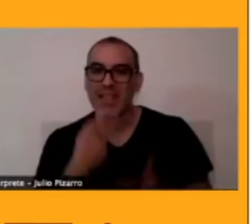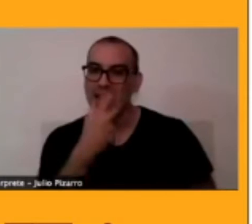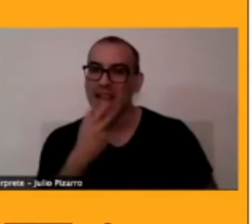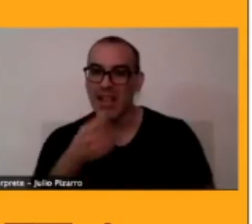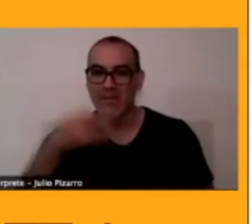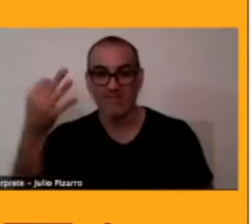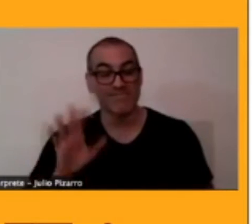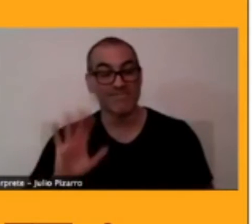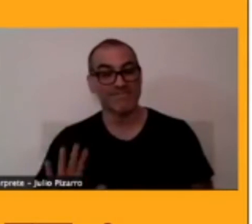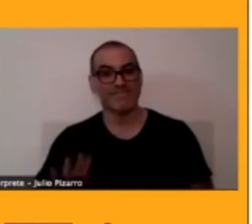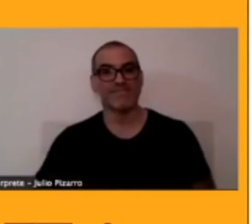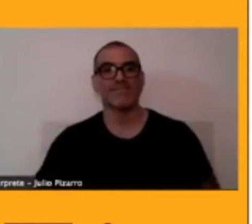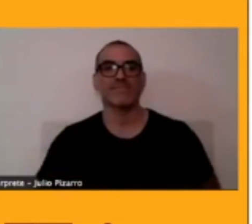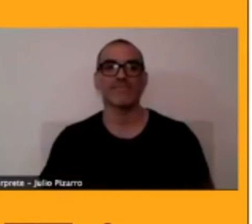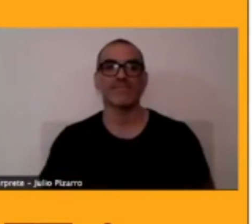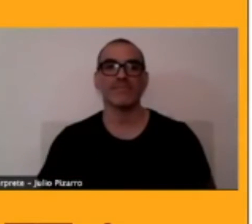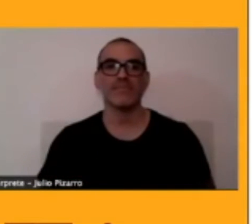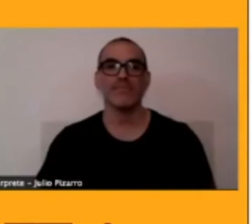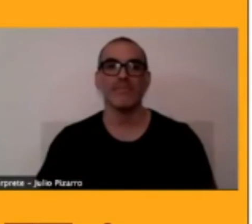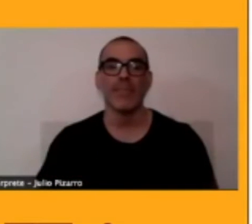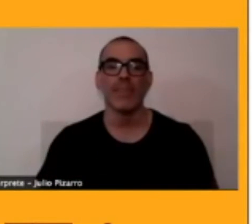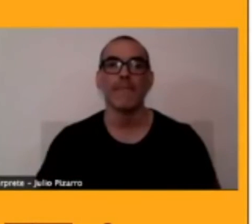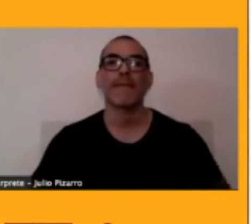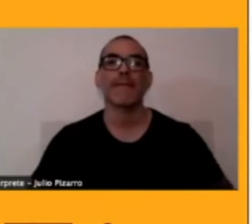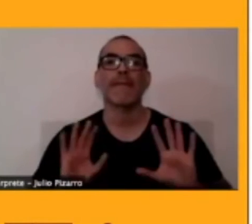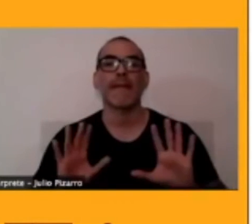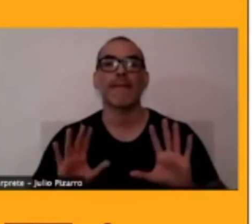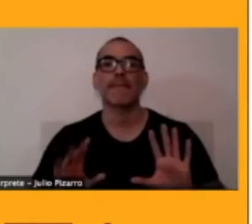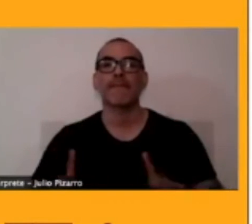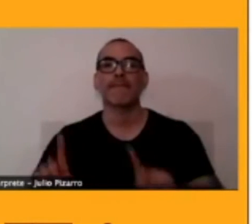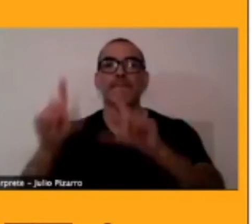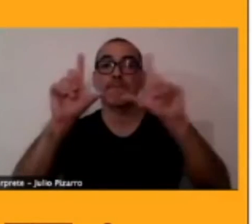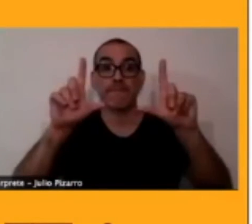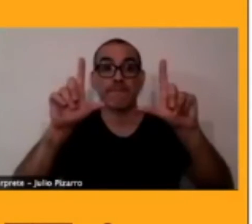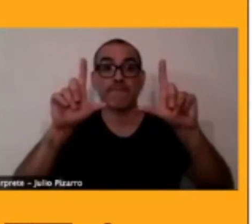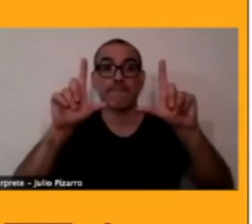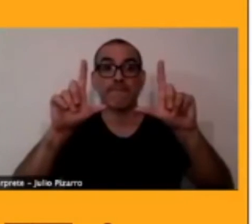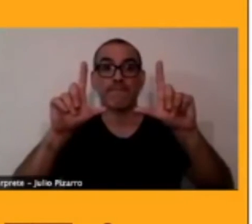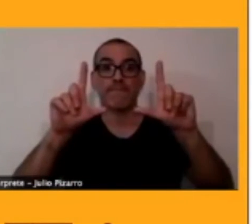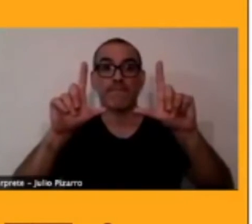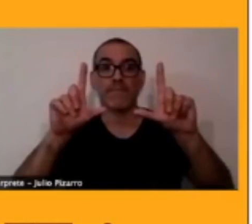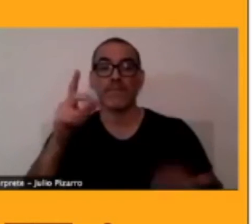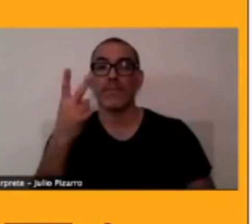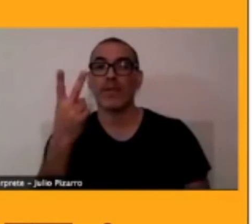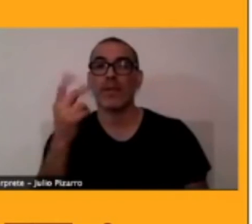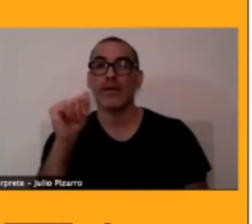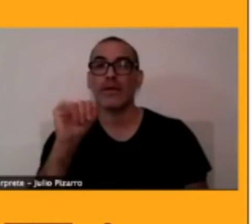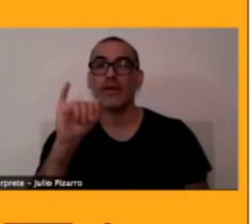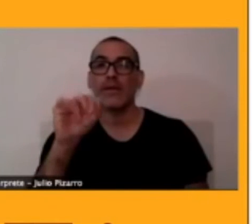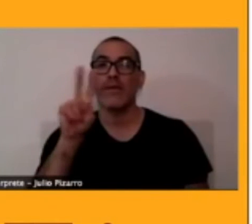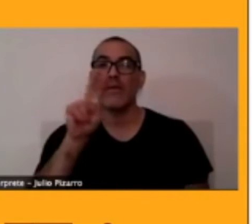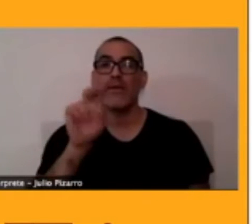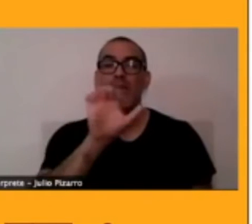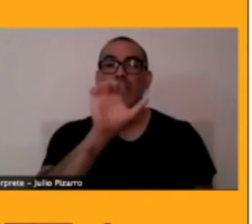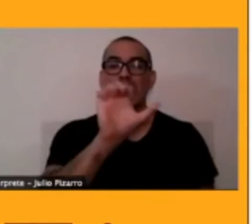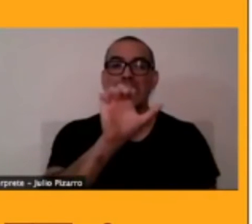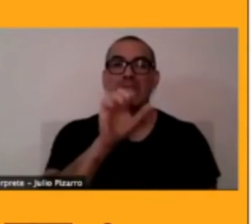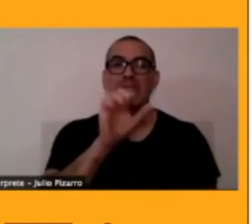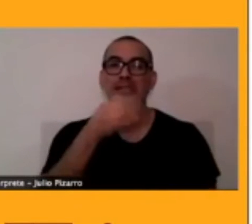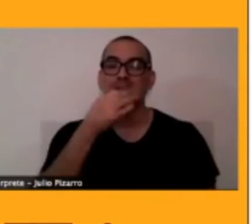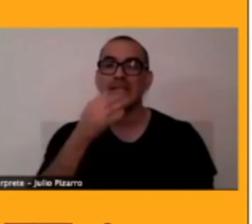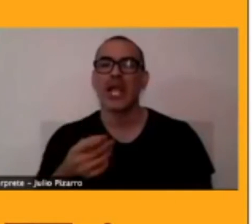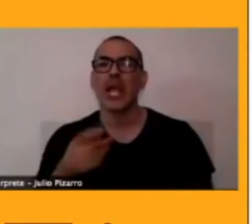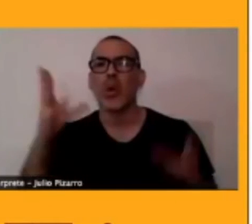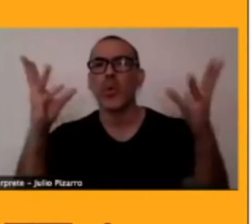esto es lo siguiente que voy a hablar. Baise, en 1996, ya nos decía que había muy pocos hablantes y casi